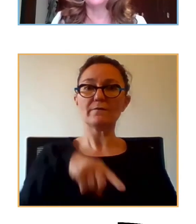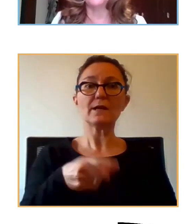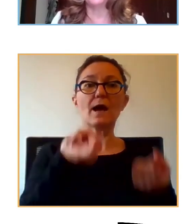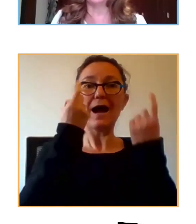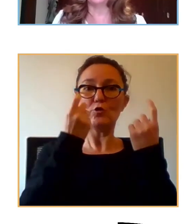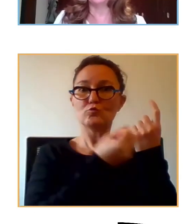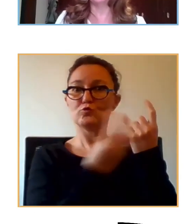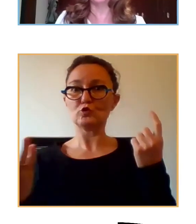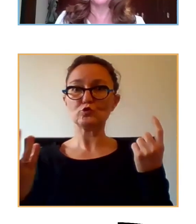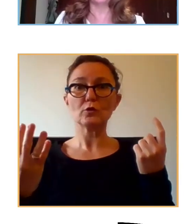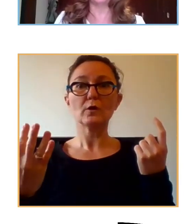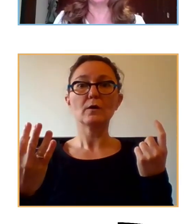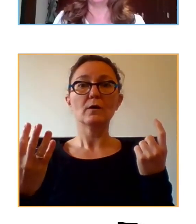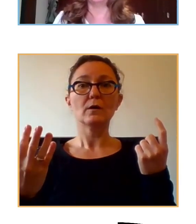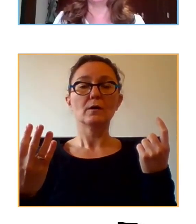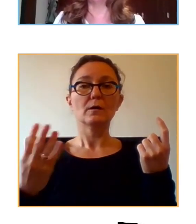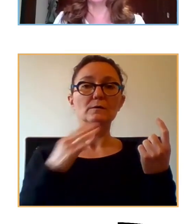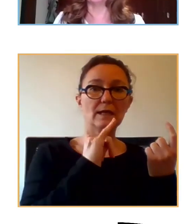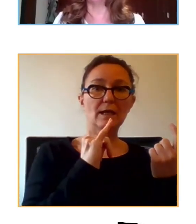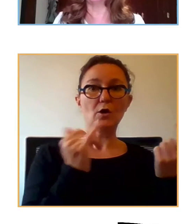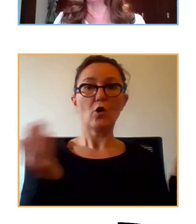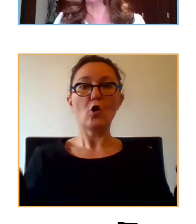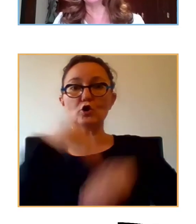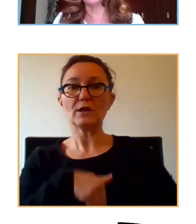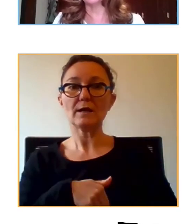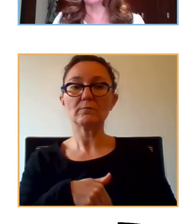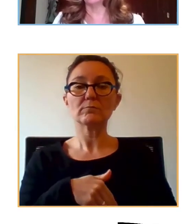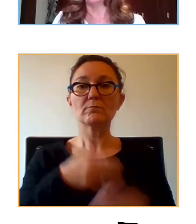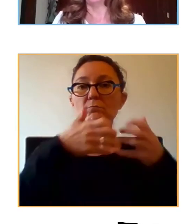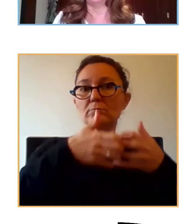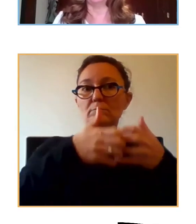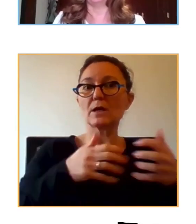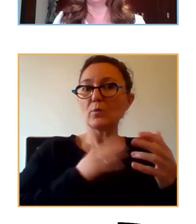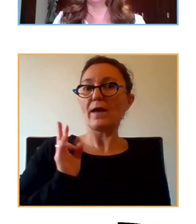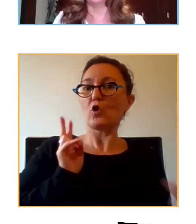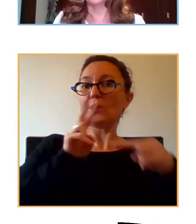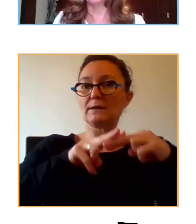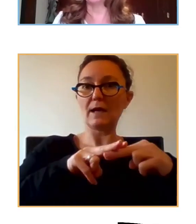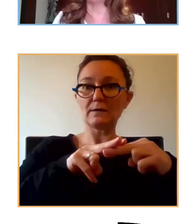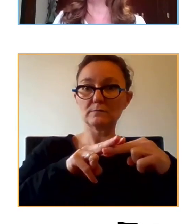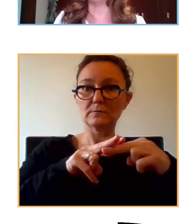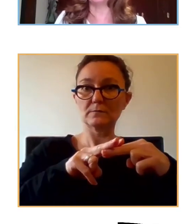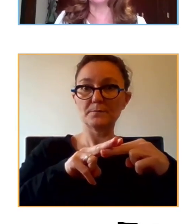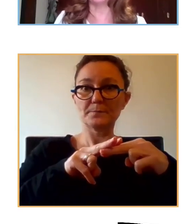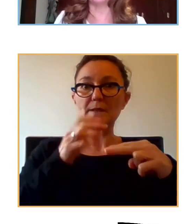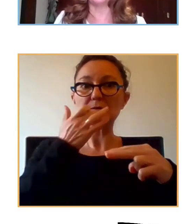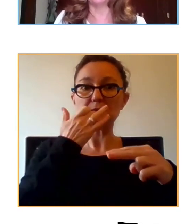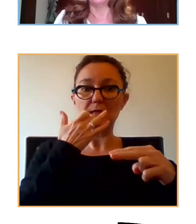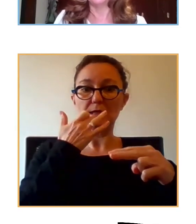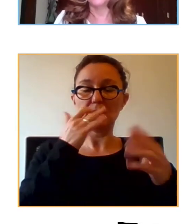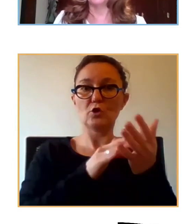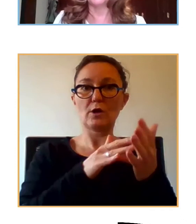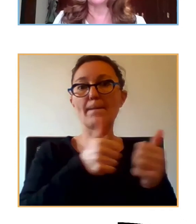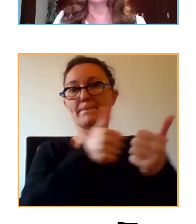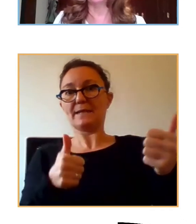tiene o no tiene dispositivos con los que conectarse y si estamos ante una brecha digital.